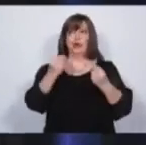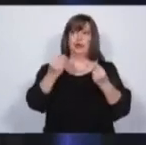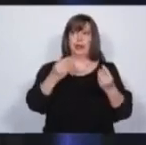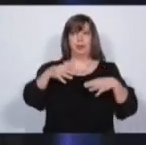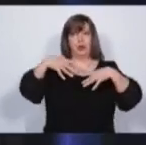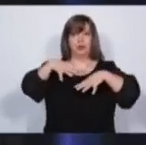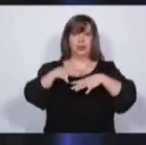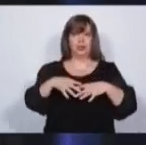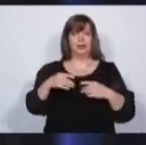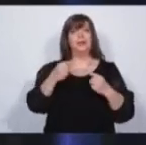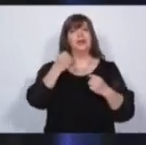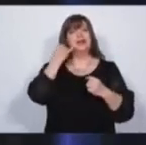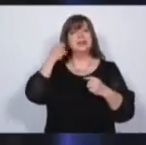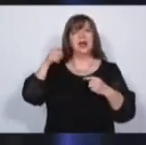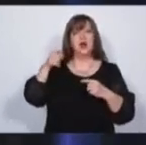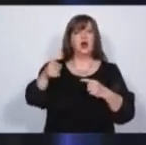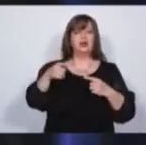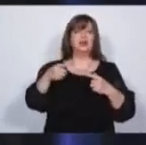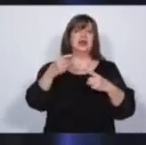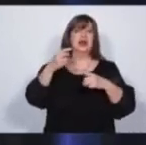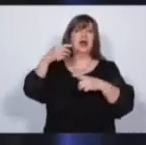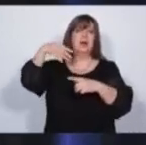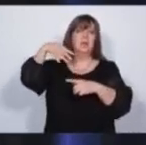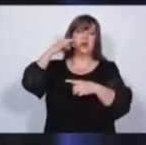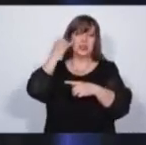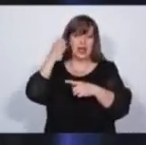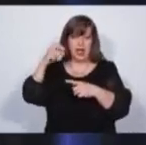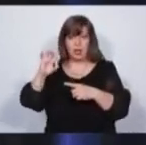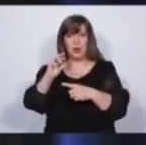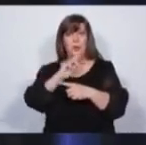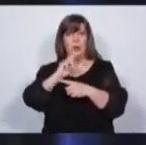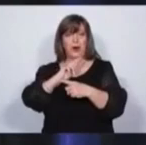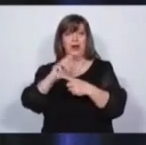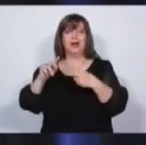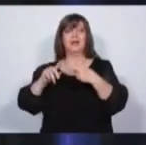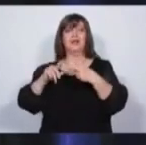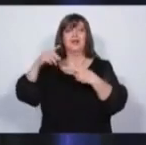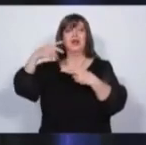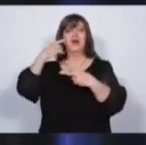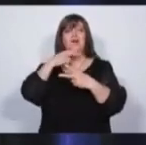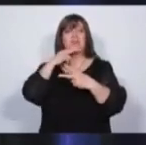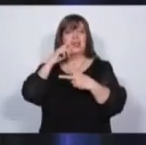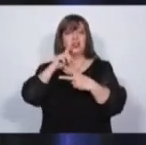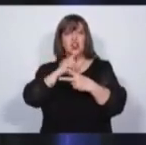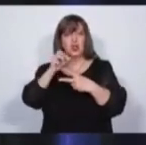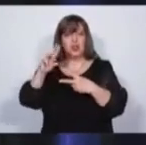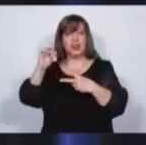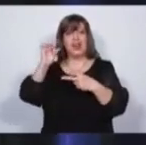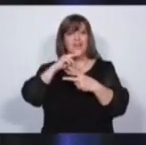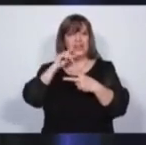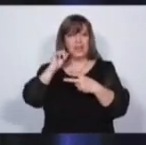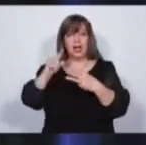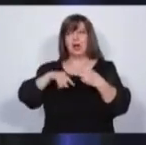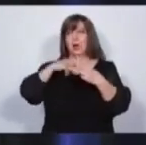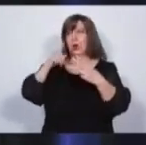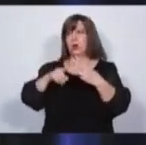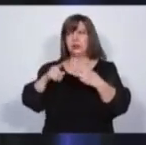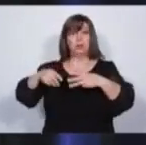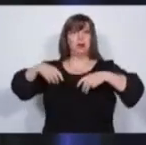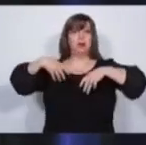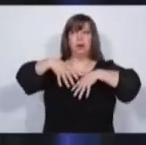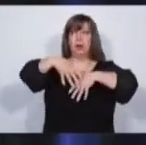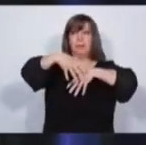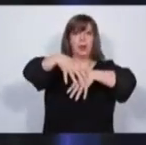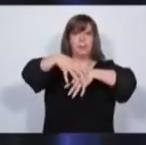las causas contra los luchadores sociales como Honora Moyano, Martín Rodríguez, Víctor Dávila y tantos compañeros perseguidos y criminalizados por este